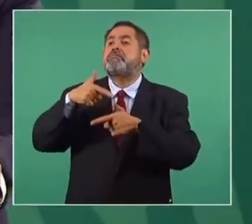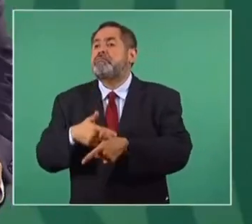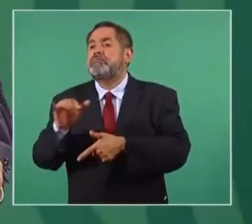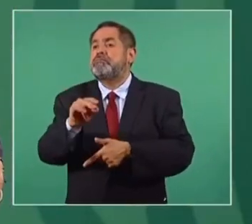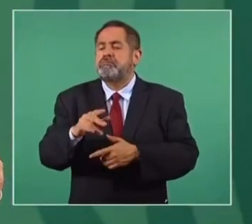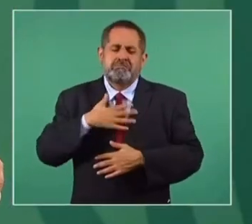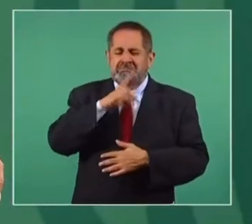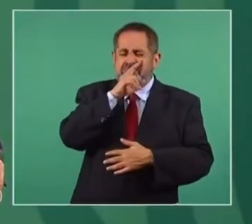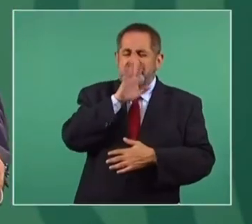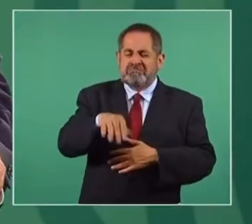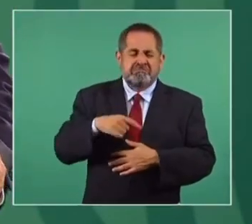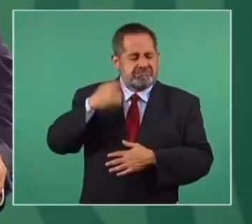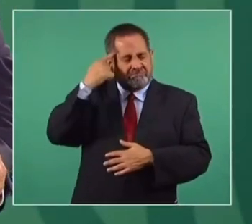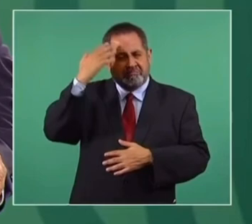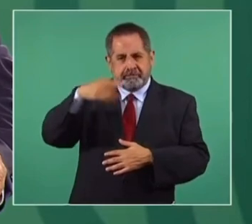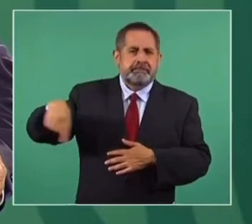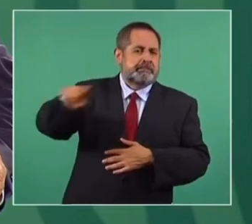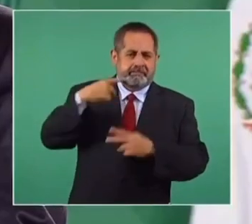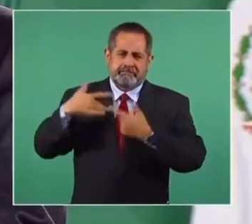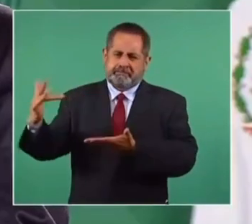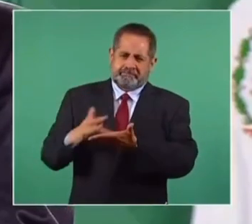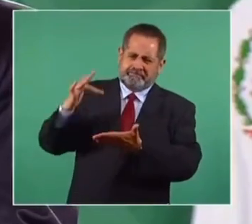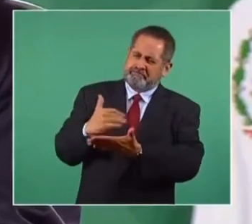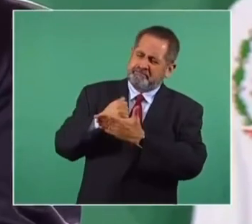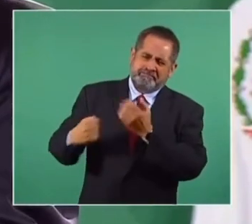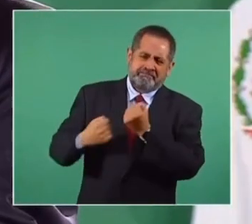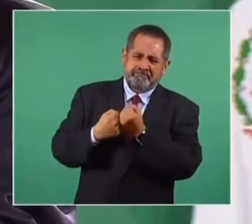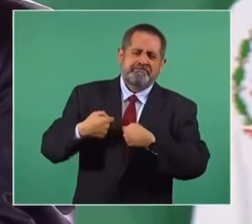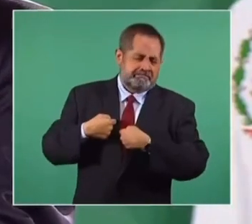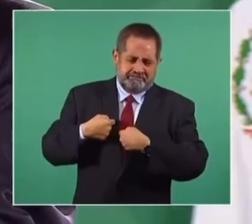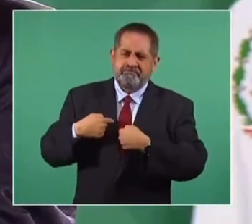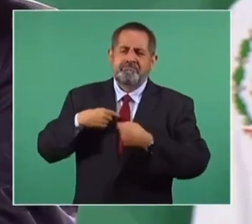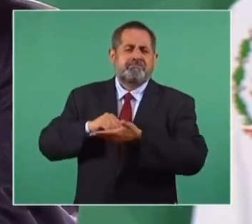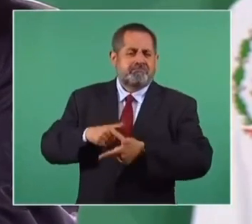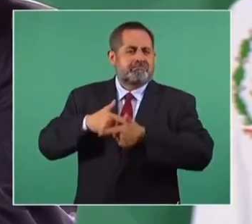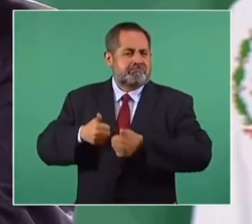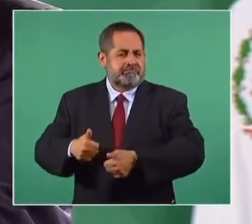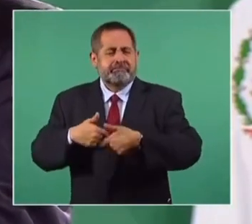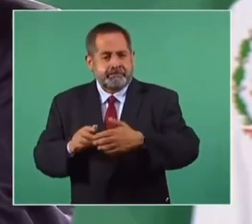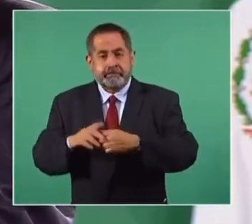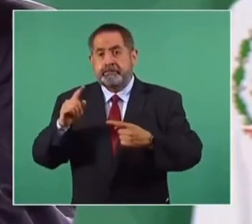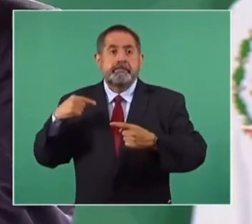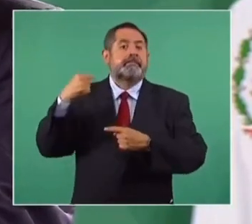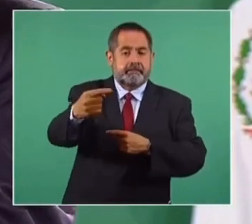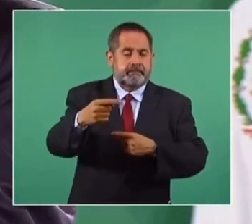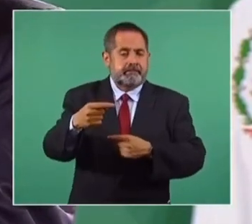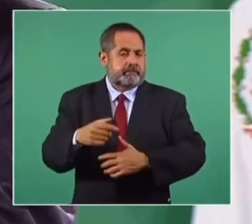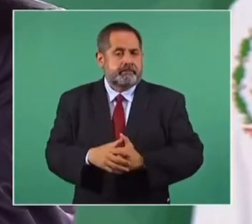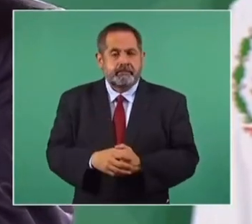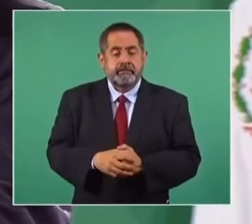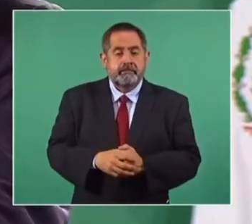eso no me preocupa mucho, porque sé que la gente me va a mantener el apoyo. Me preocupa más